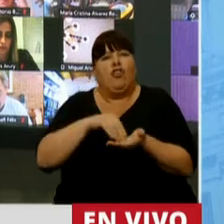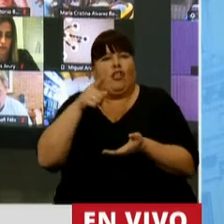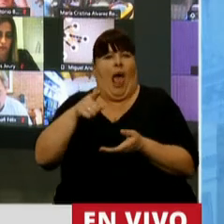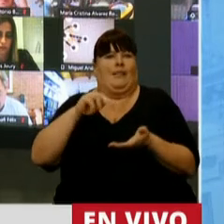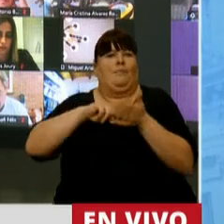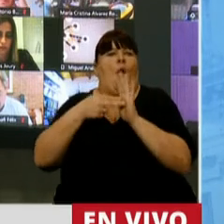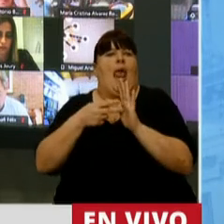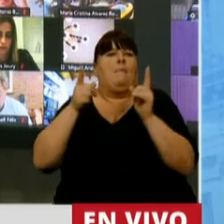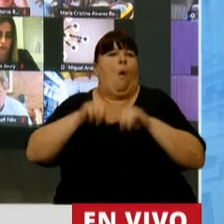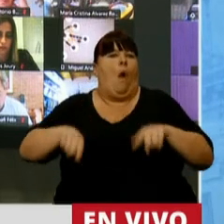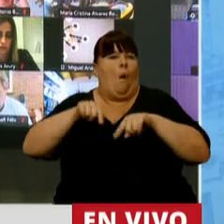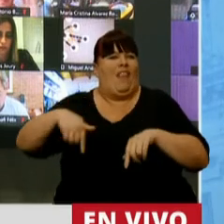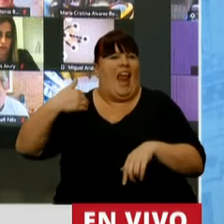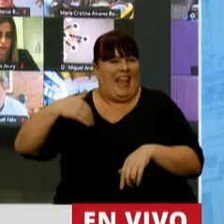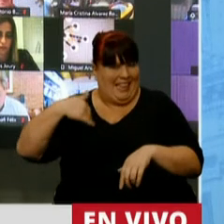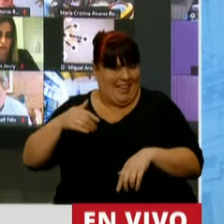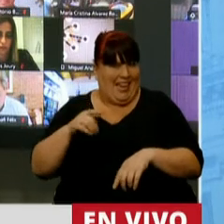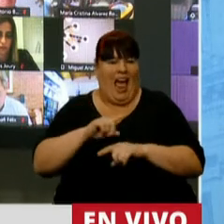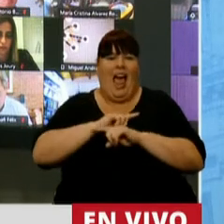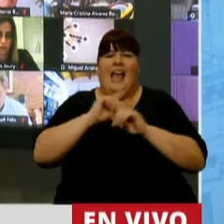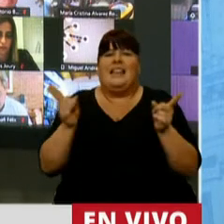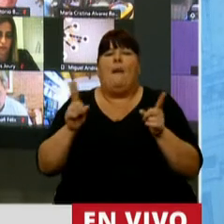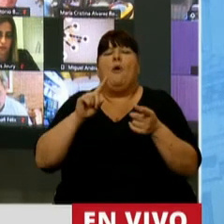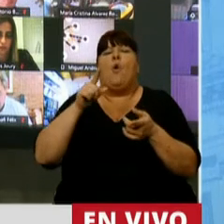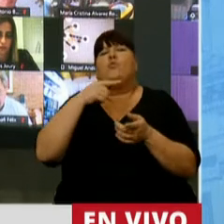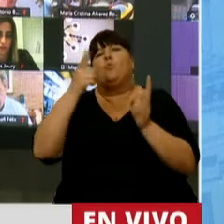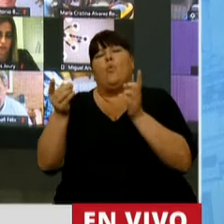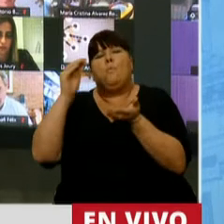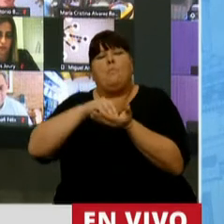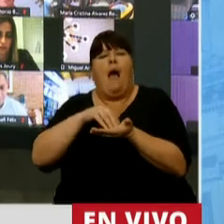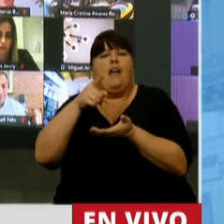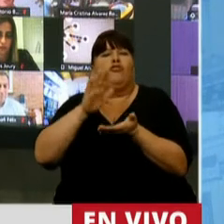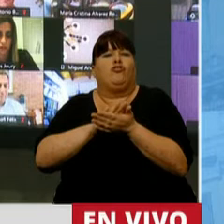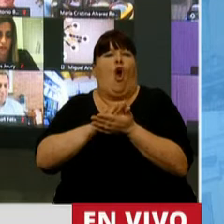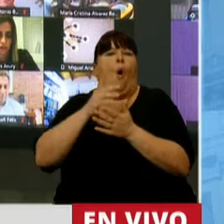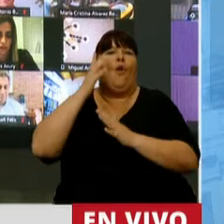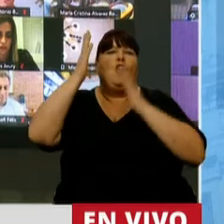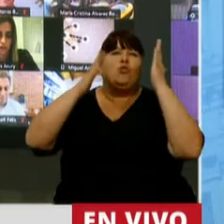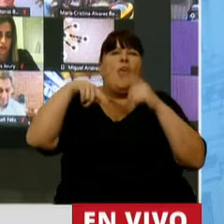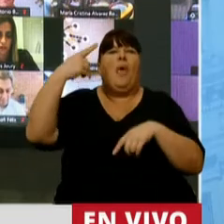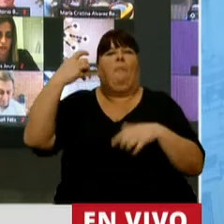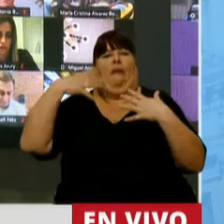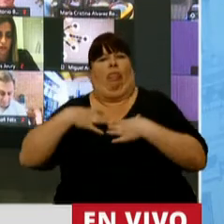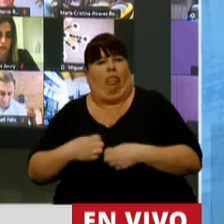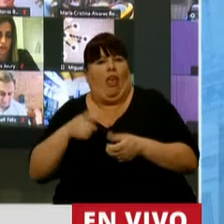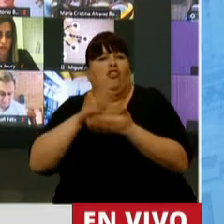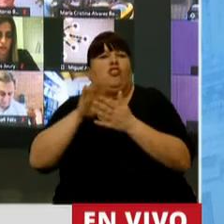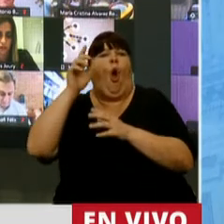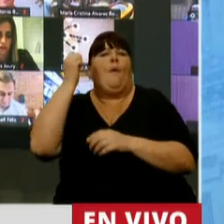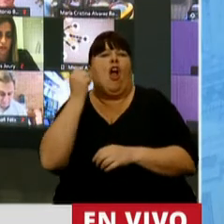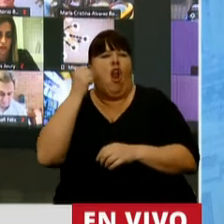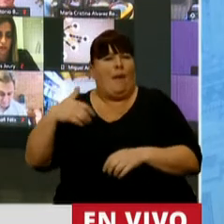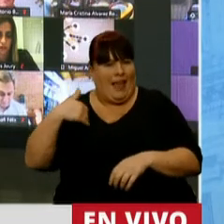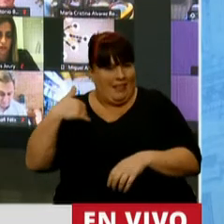de las crisis recurrentes en Argentina, ni que tampoco se trata de un capítulo más de los ciclos de ilusión y desencanto de la economía